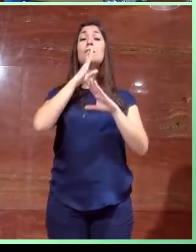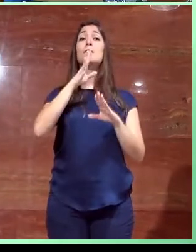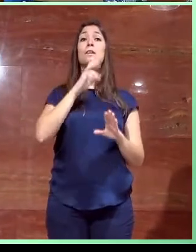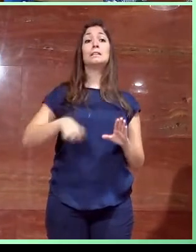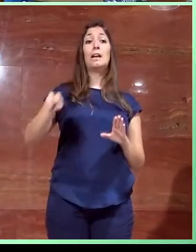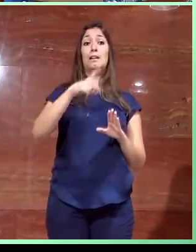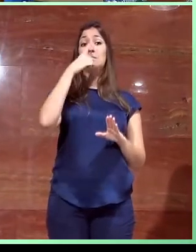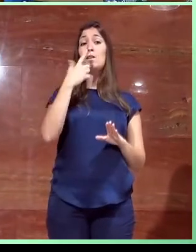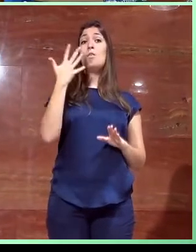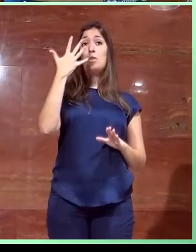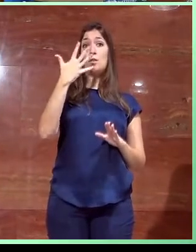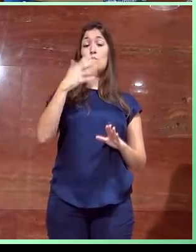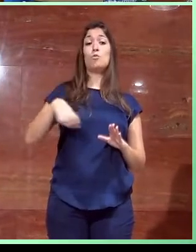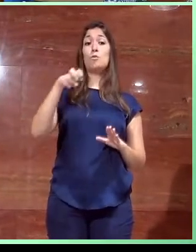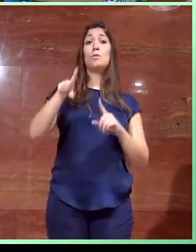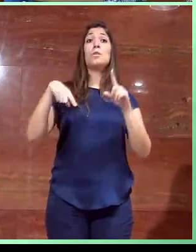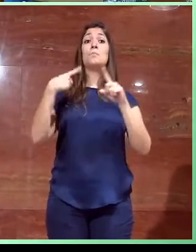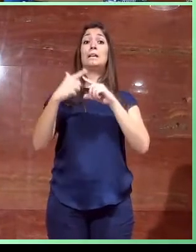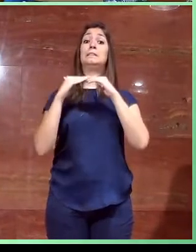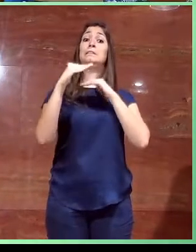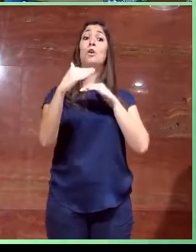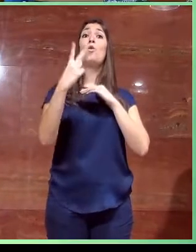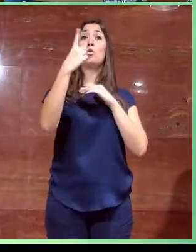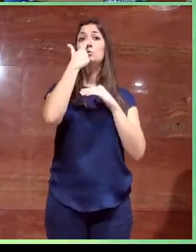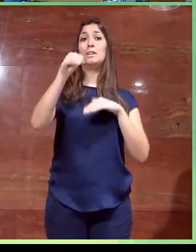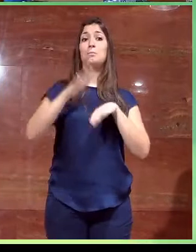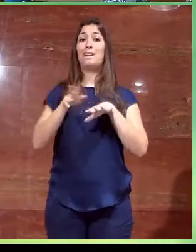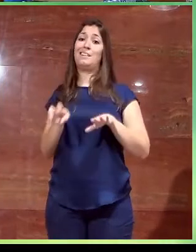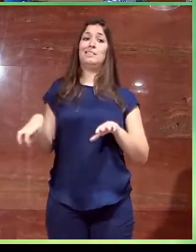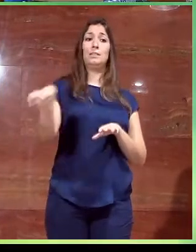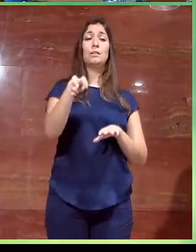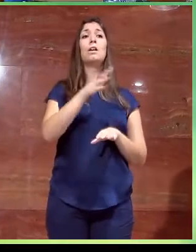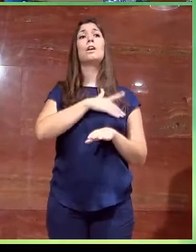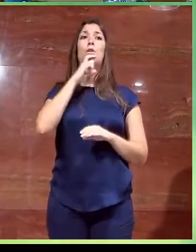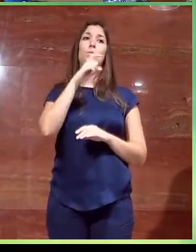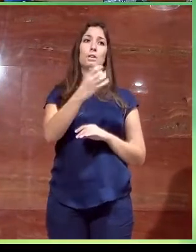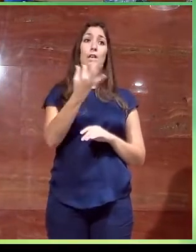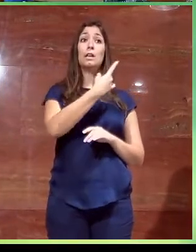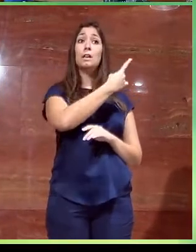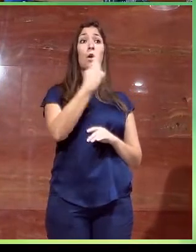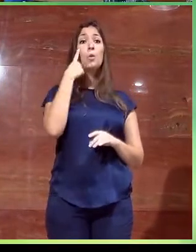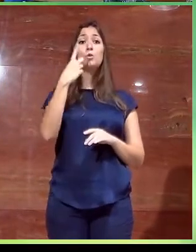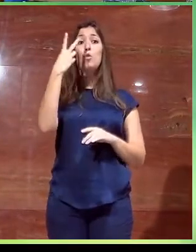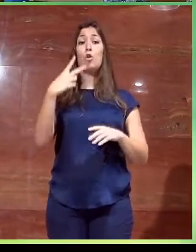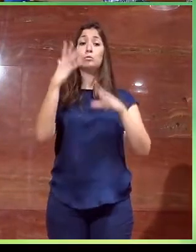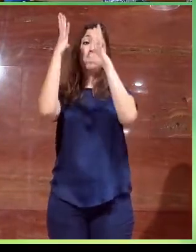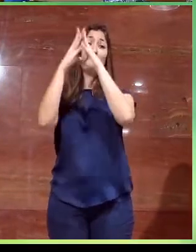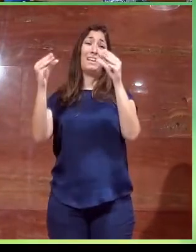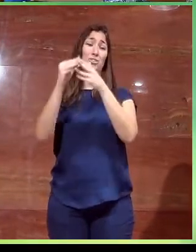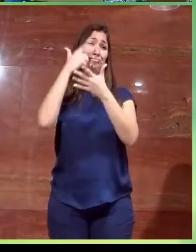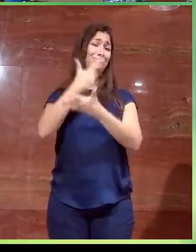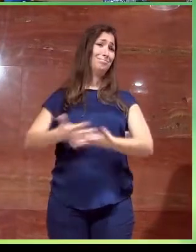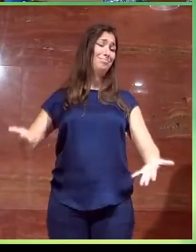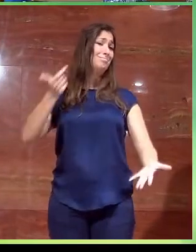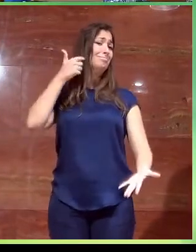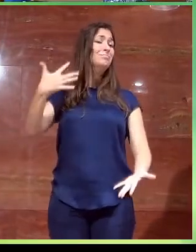escalera de cinco peldaños y los dos que existen a continuación al girar. Sí que os quiero comentar, bueno, la existencia de estos dos pinos de gran porte, lo